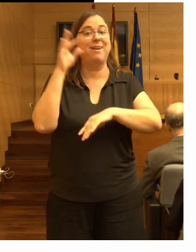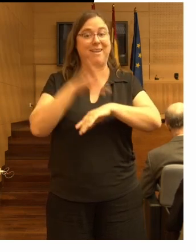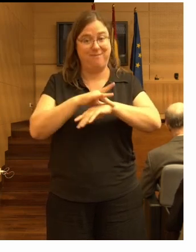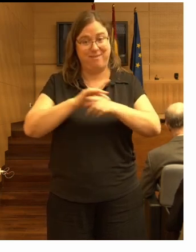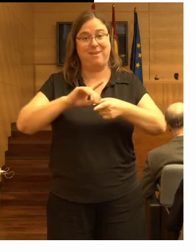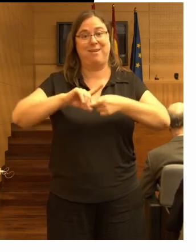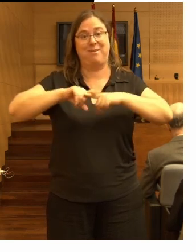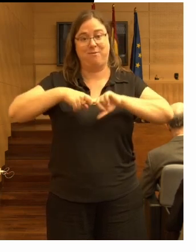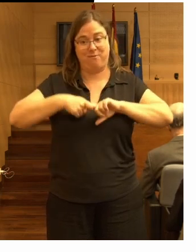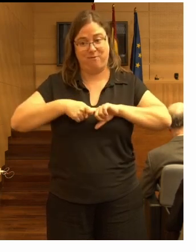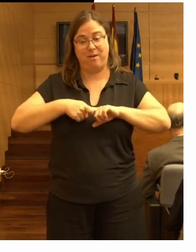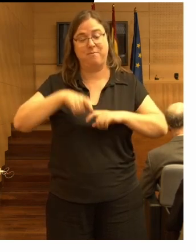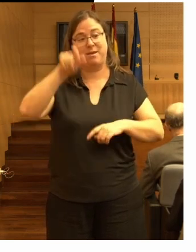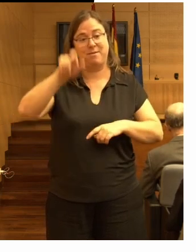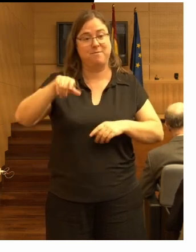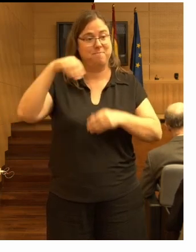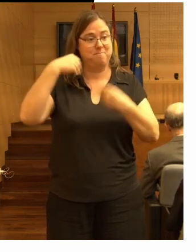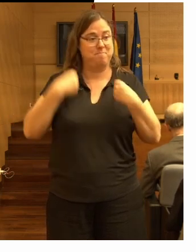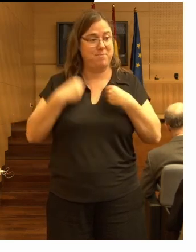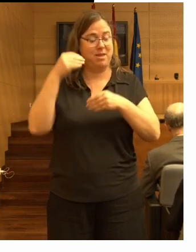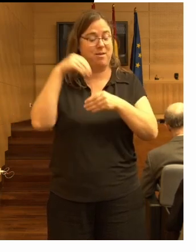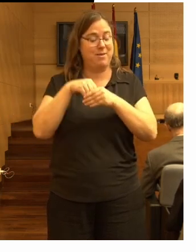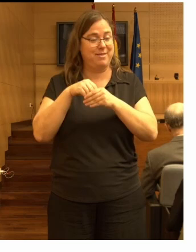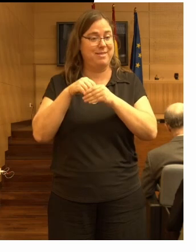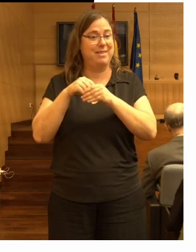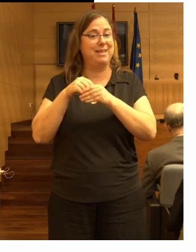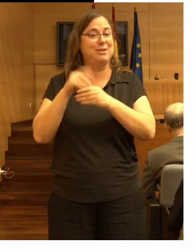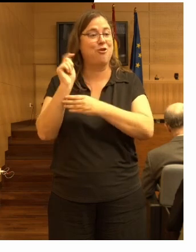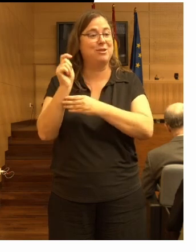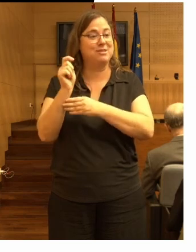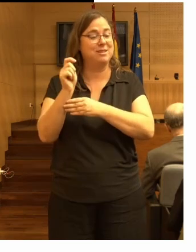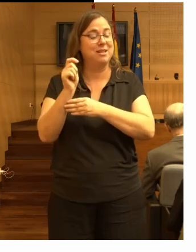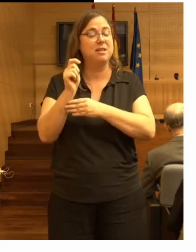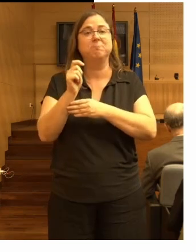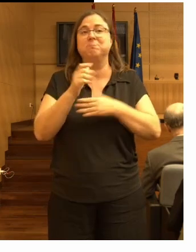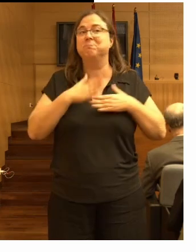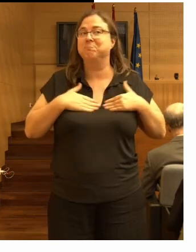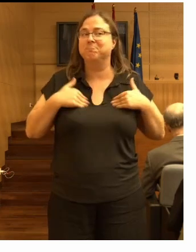familias los residentes de las residencias los